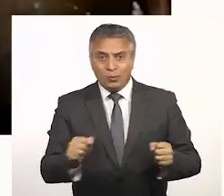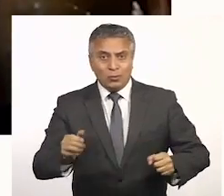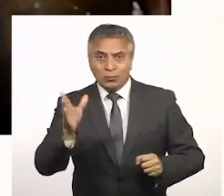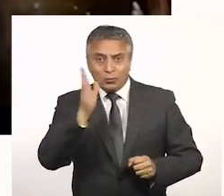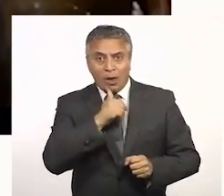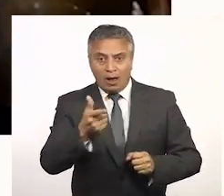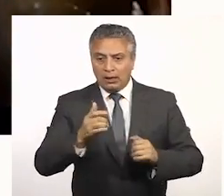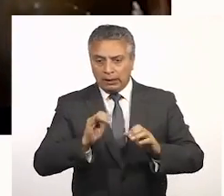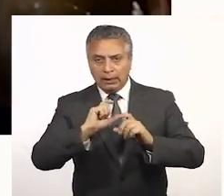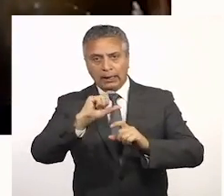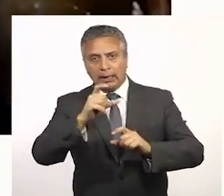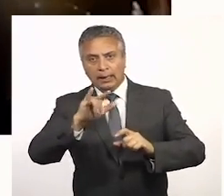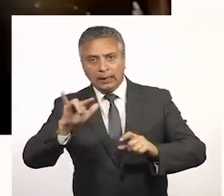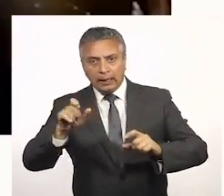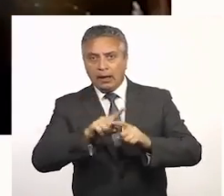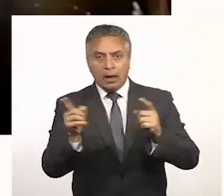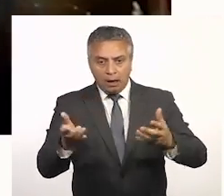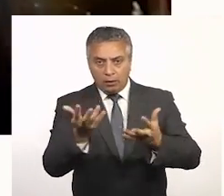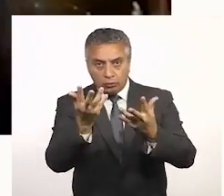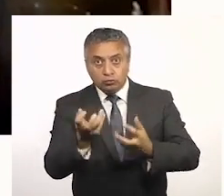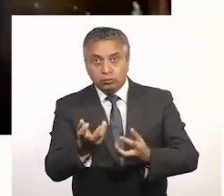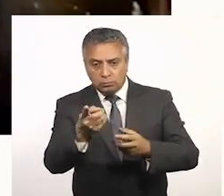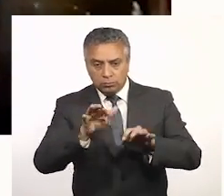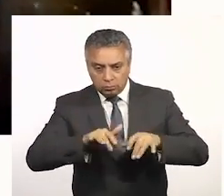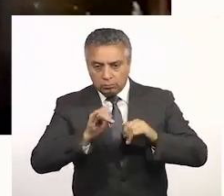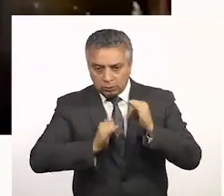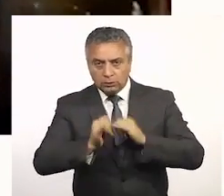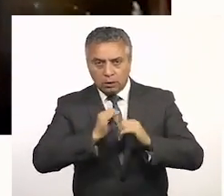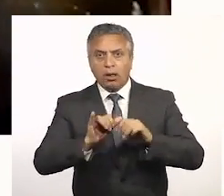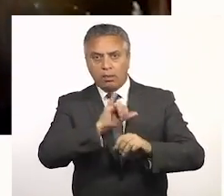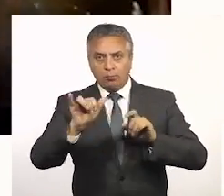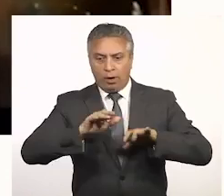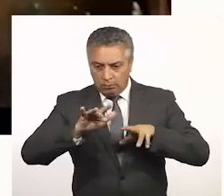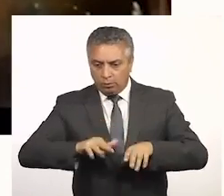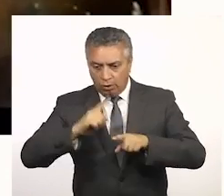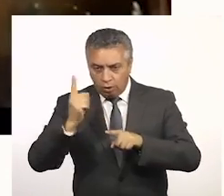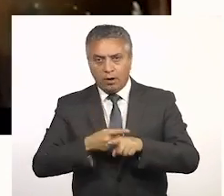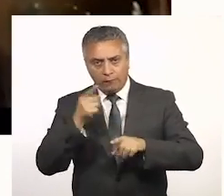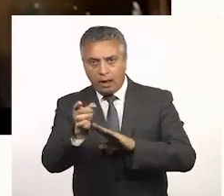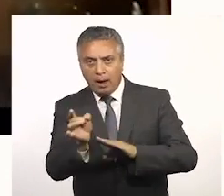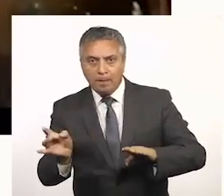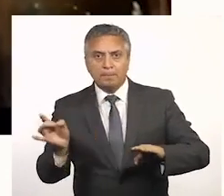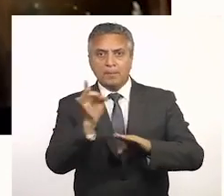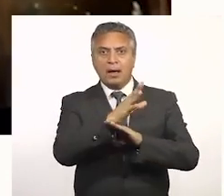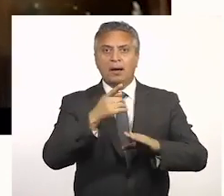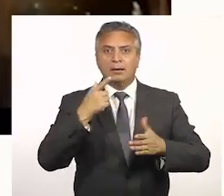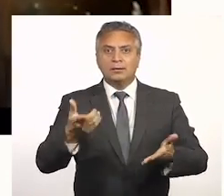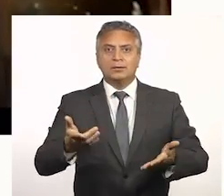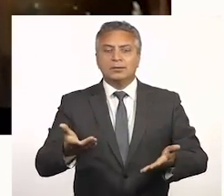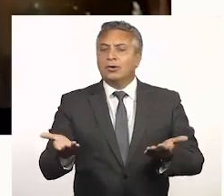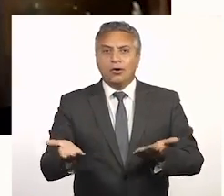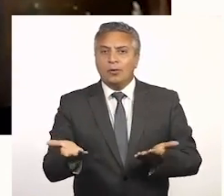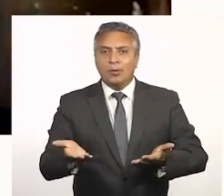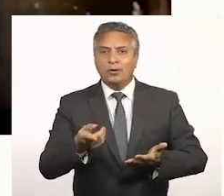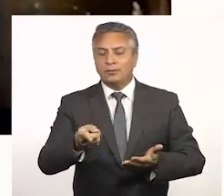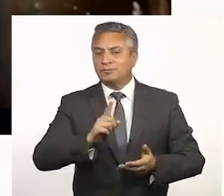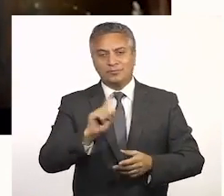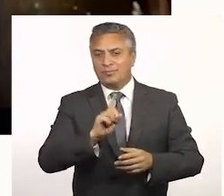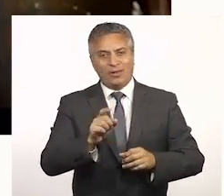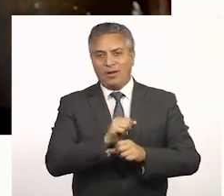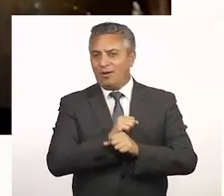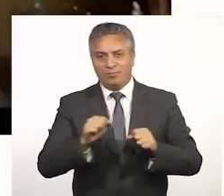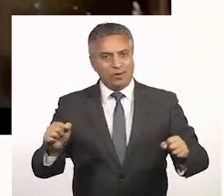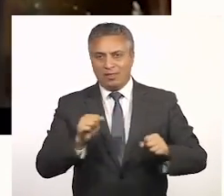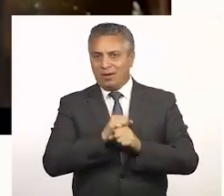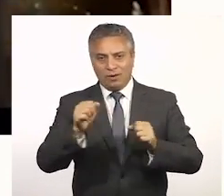que le alcanza para siquiera descargar las guías o algo así y después tienen que volver a enviarlas o tienen que contactarlas directamente.